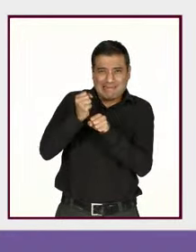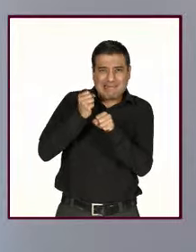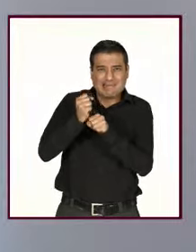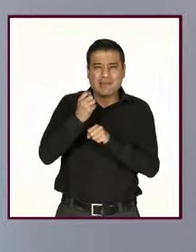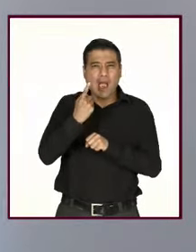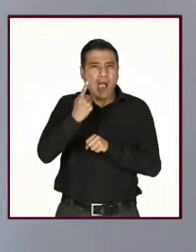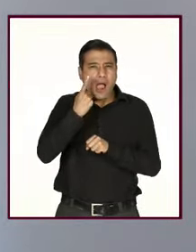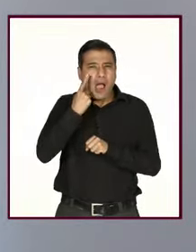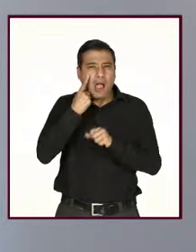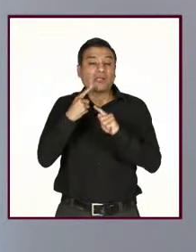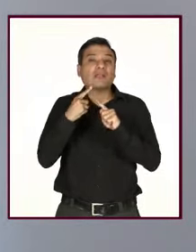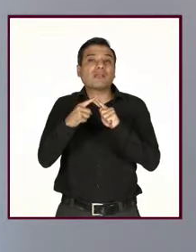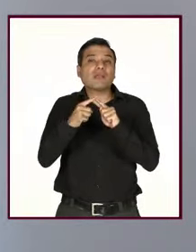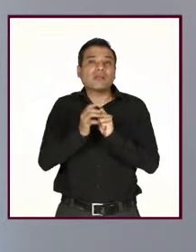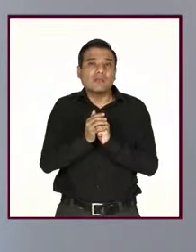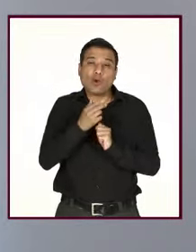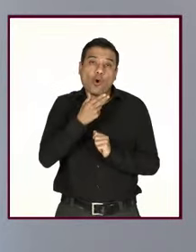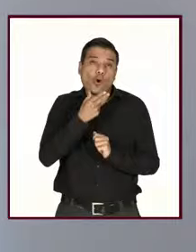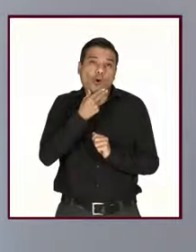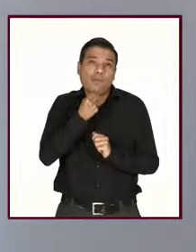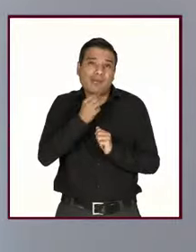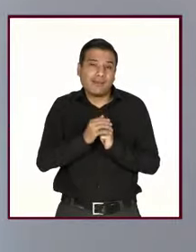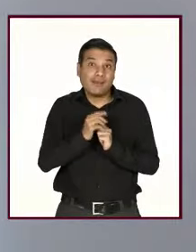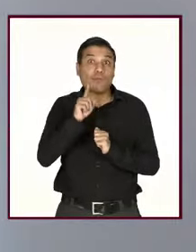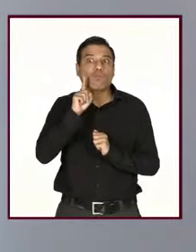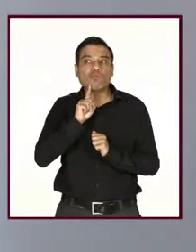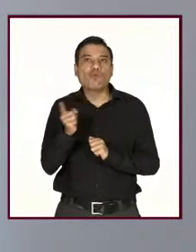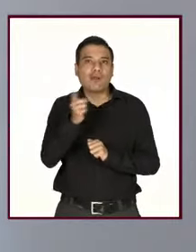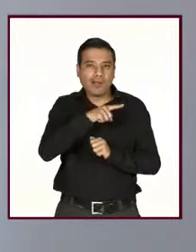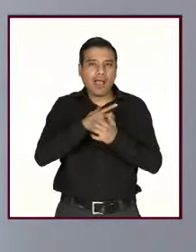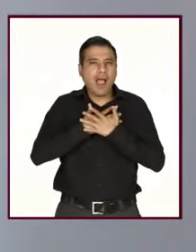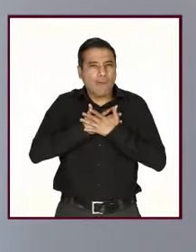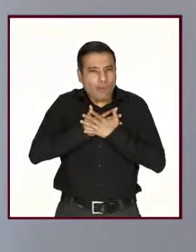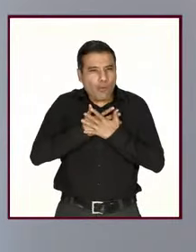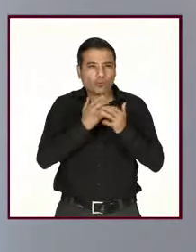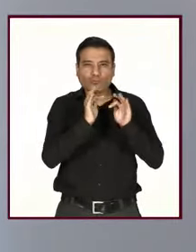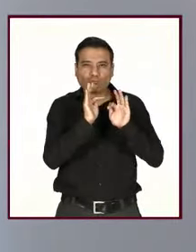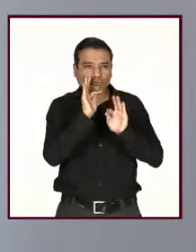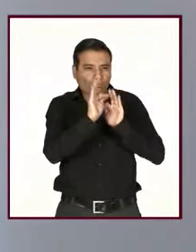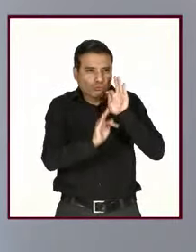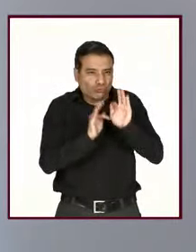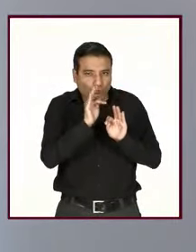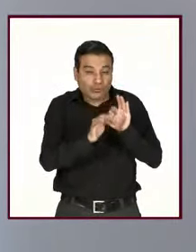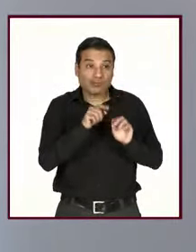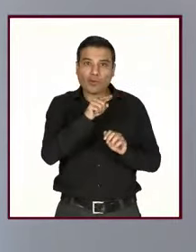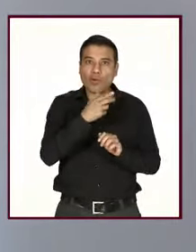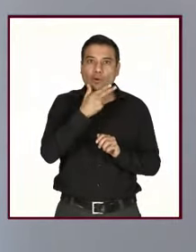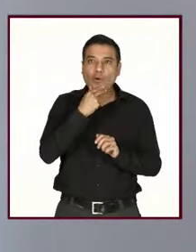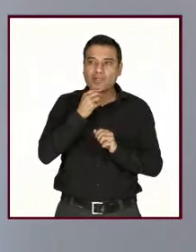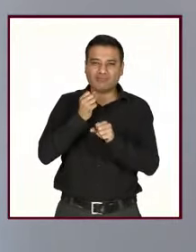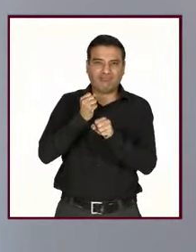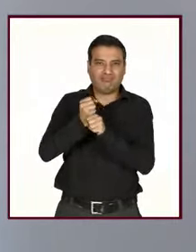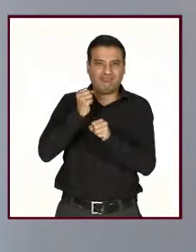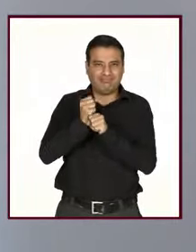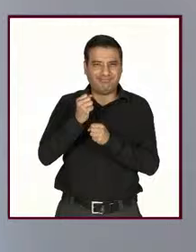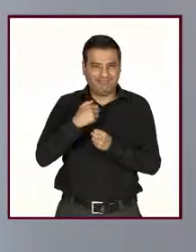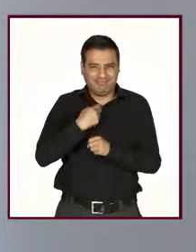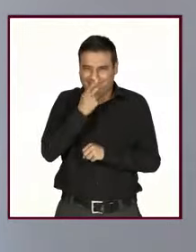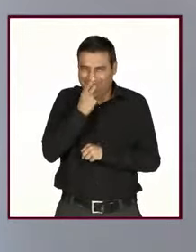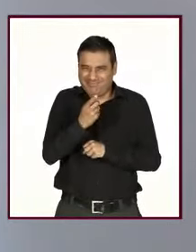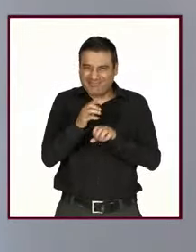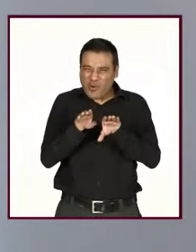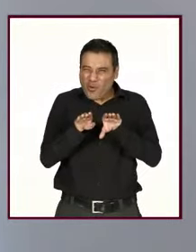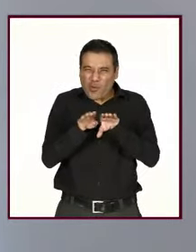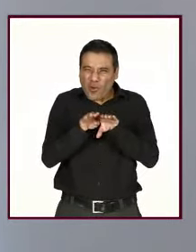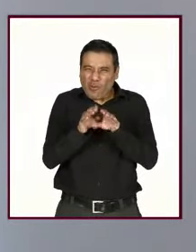a quienes las mujeres aman, a quienes las mujeres cuidan. Siempre digo, o sea, cómo es posible que cuatro de cada